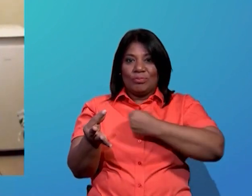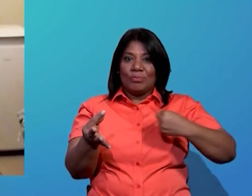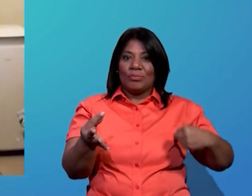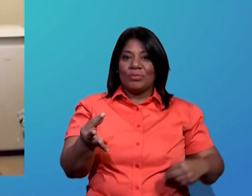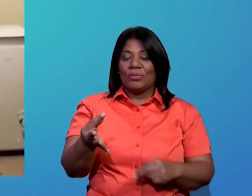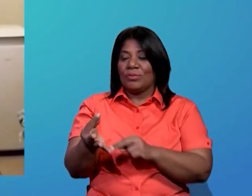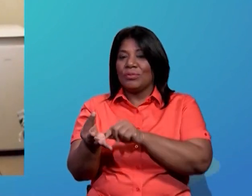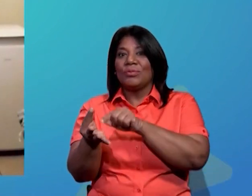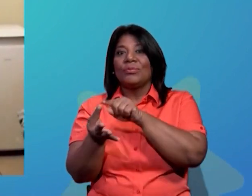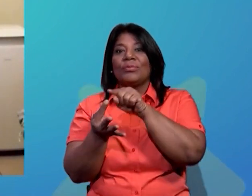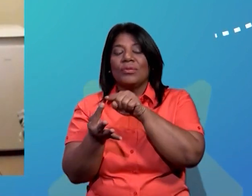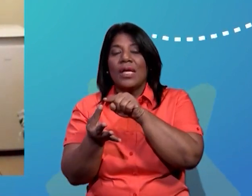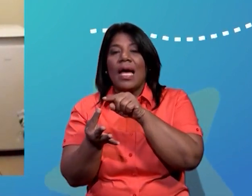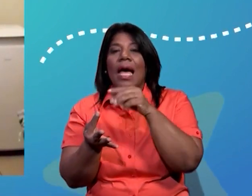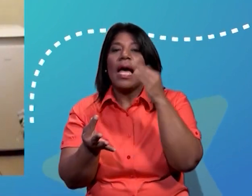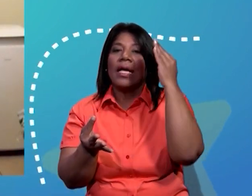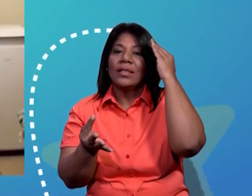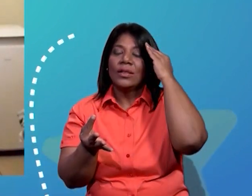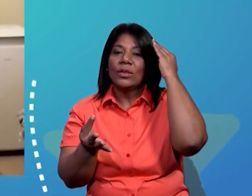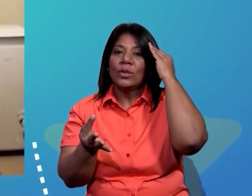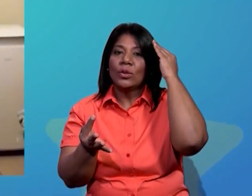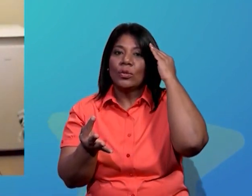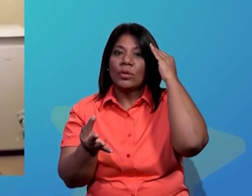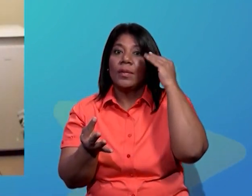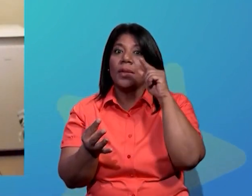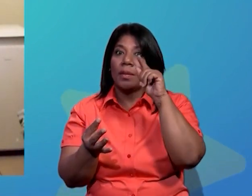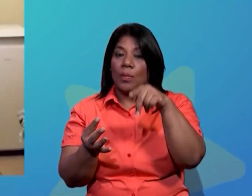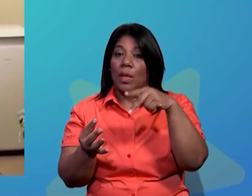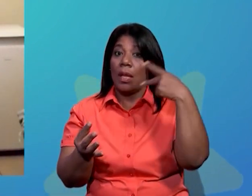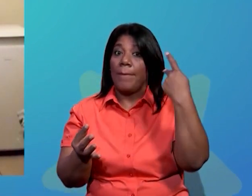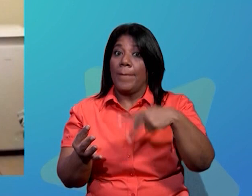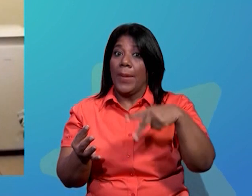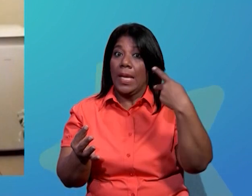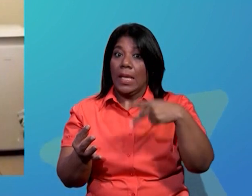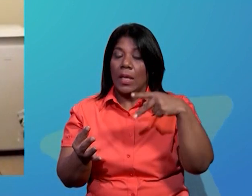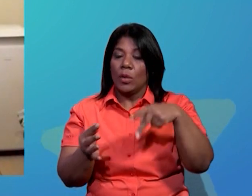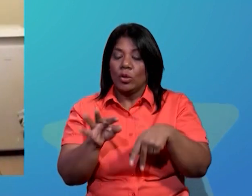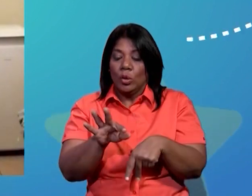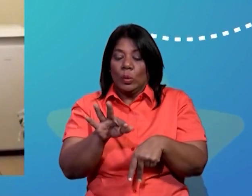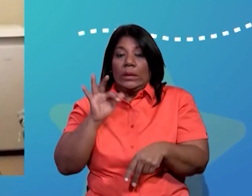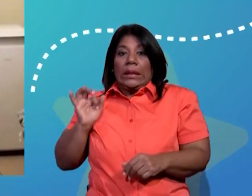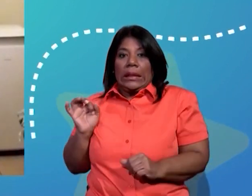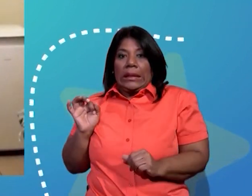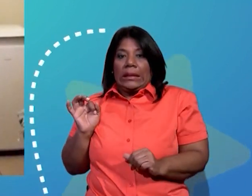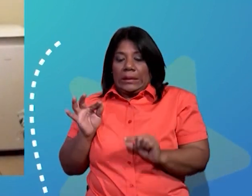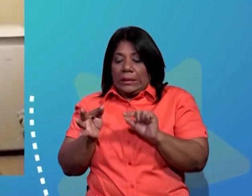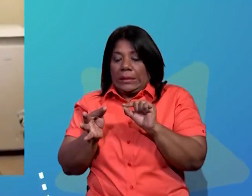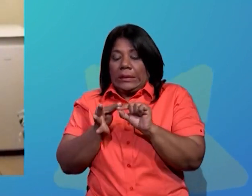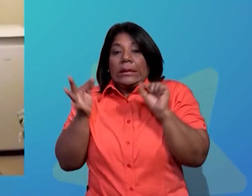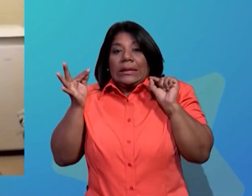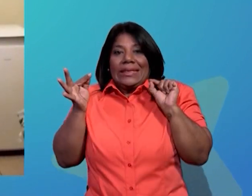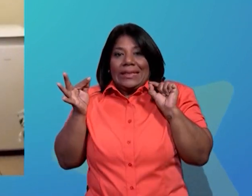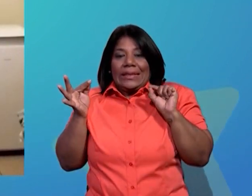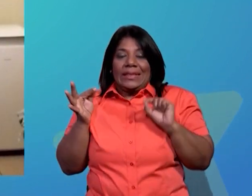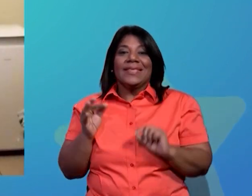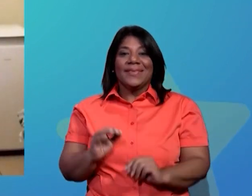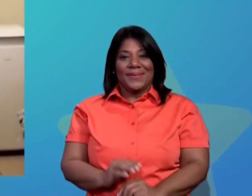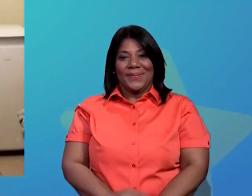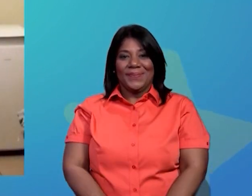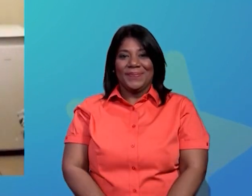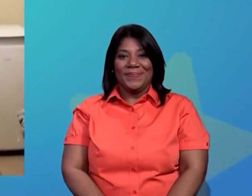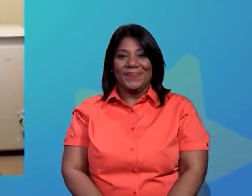estímulo que nos hará saber que es algo que está muy filoso y quitaremos la mano para no seguir pinchando